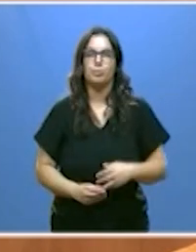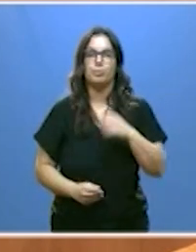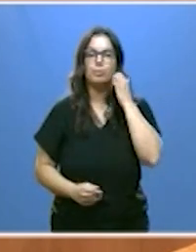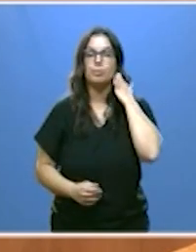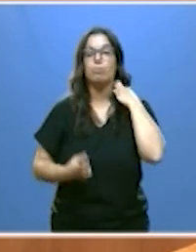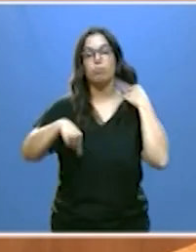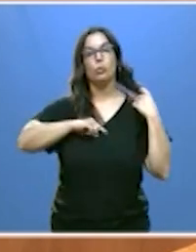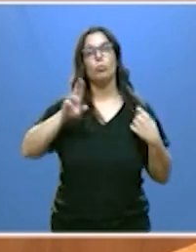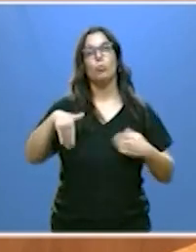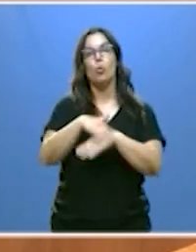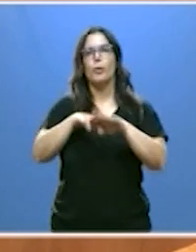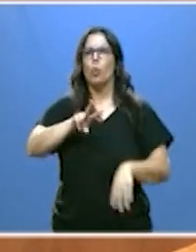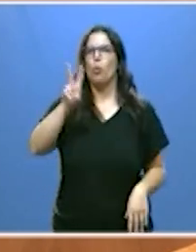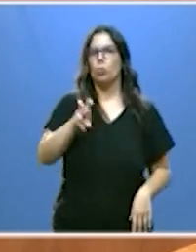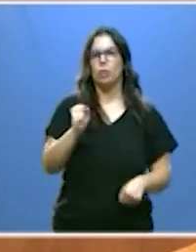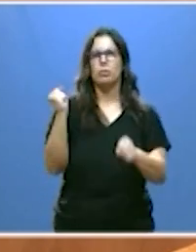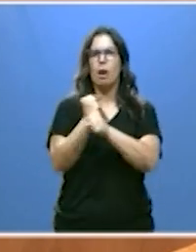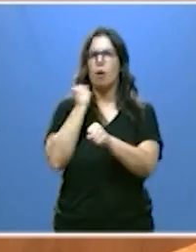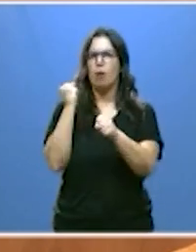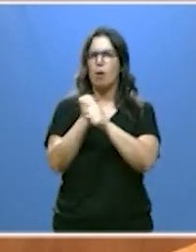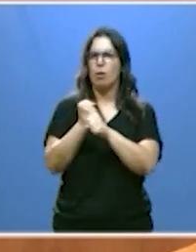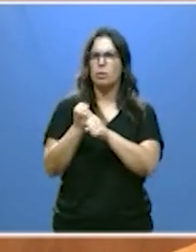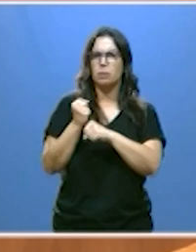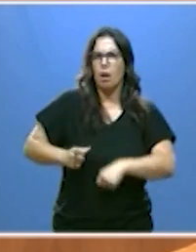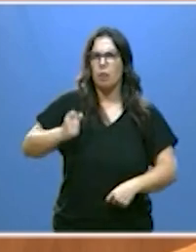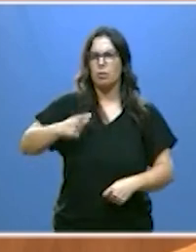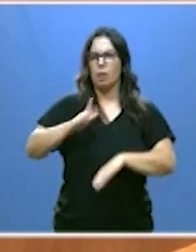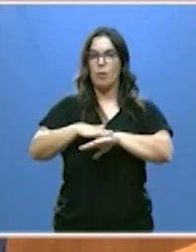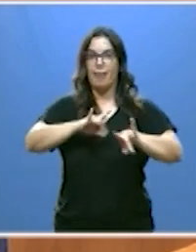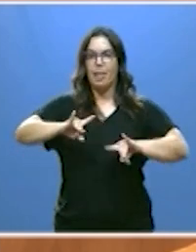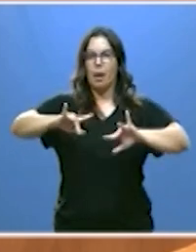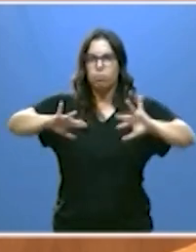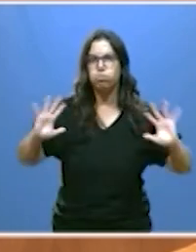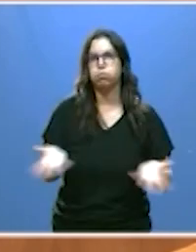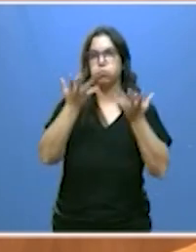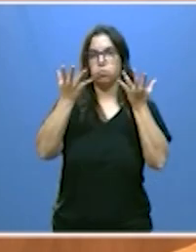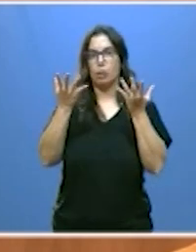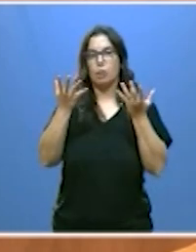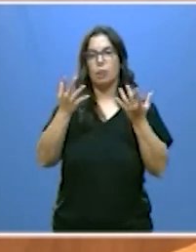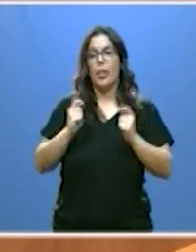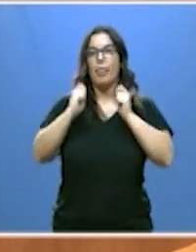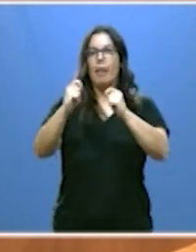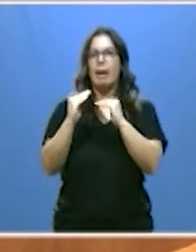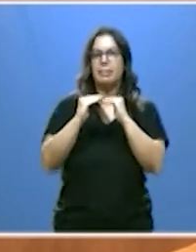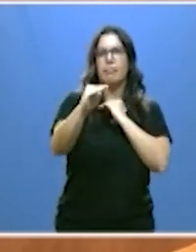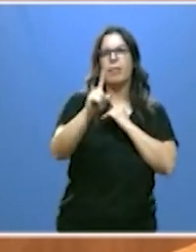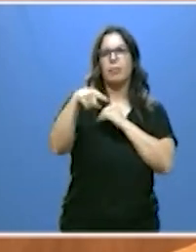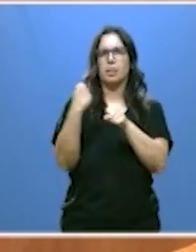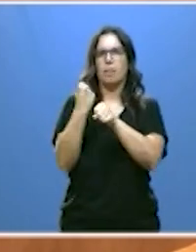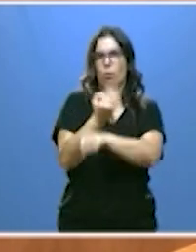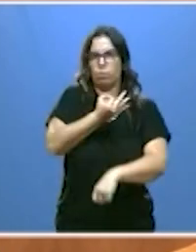Gobierno útil que trabaja continuamente para impulsar esta tierra y que asegura estabilidad y eficacia.